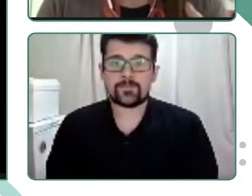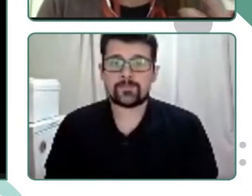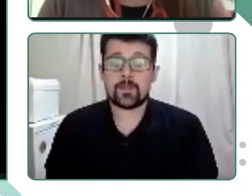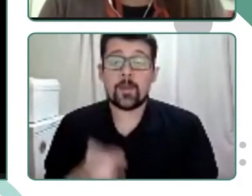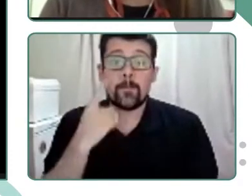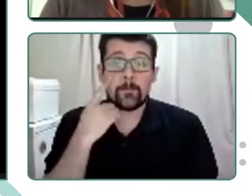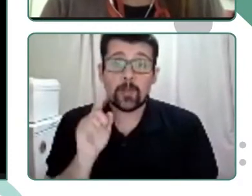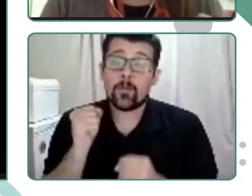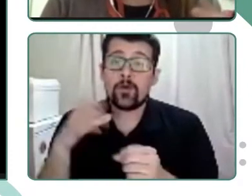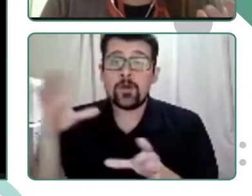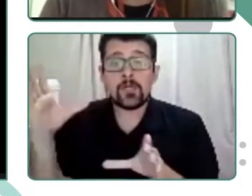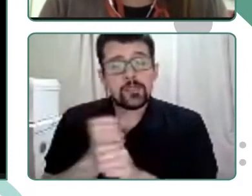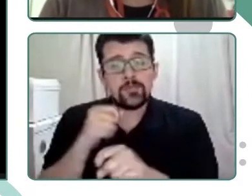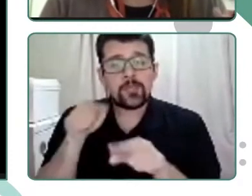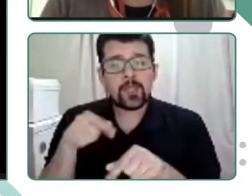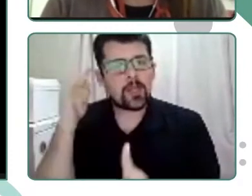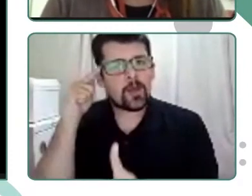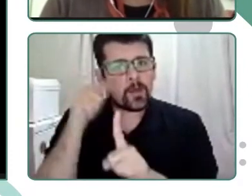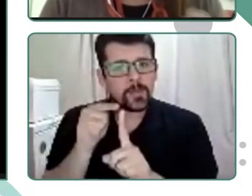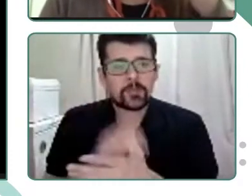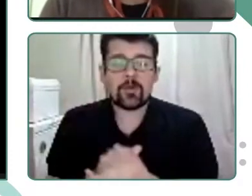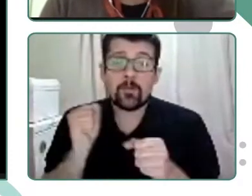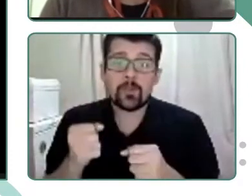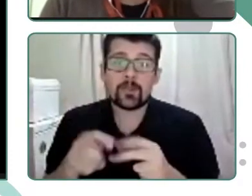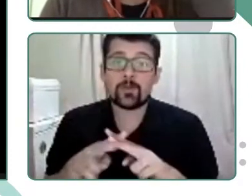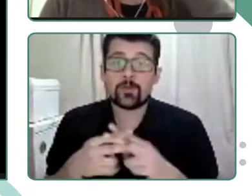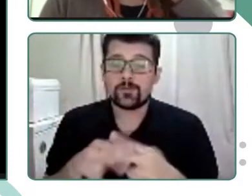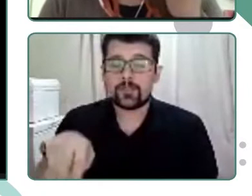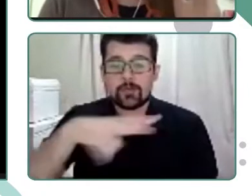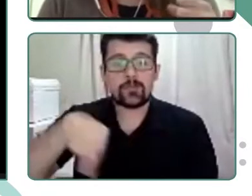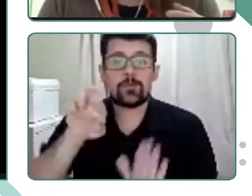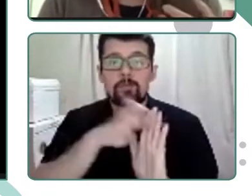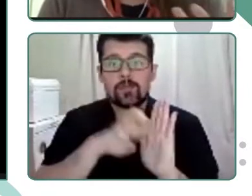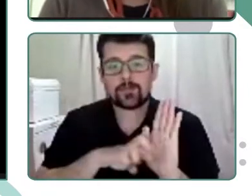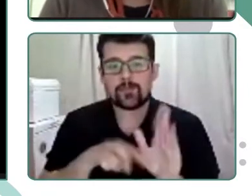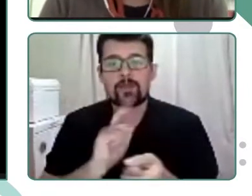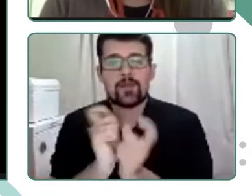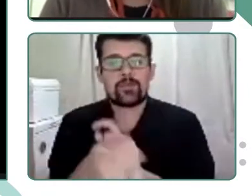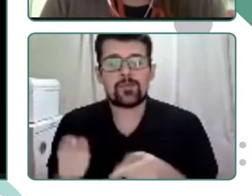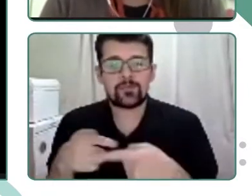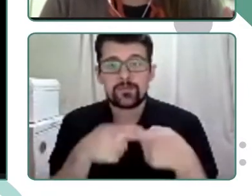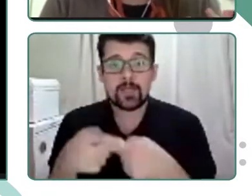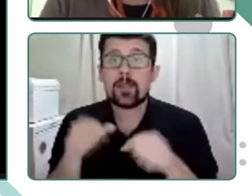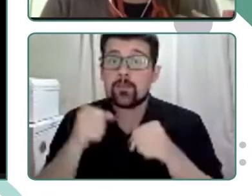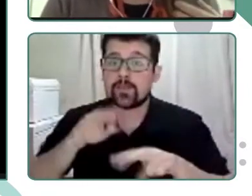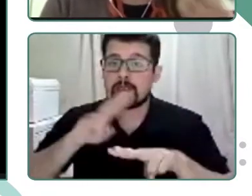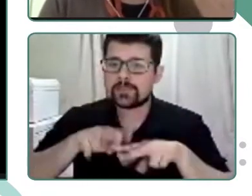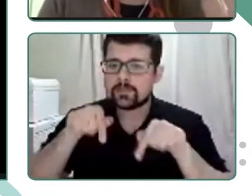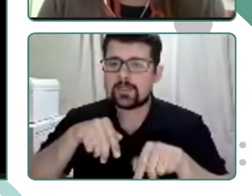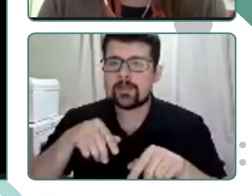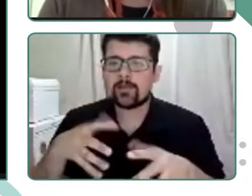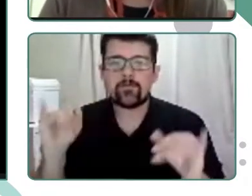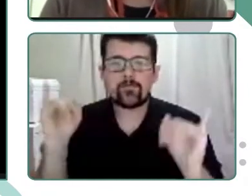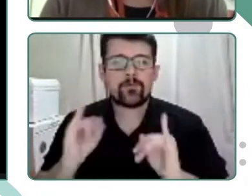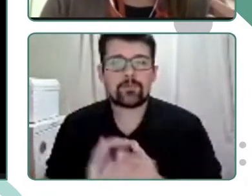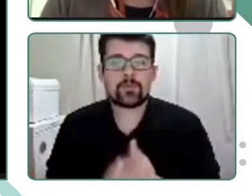puedo resumir brevemente que el objetivo general de nuestro proyecto de innovación social es aplicar este modelo que hemos diseñado pensando